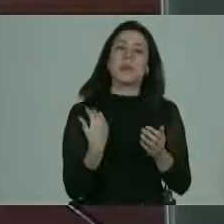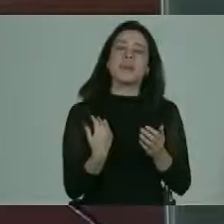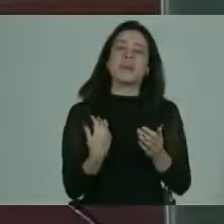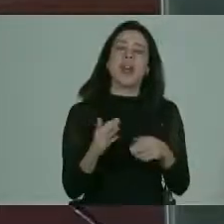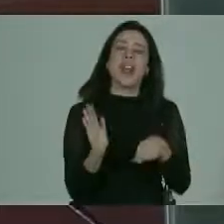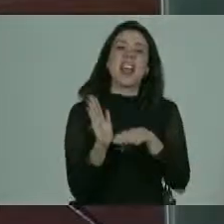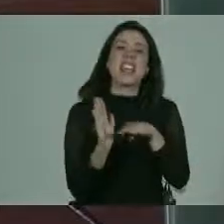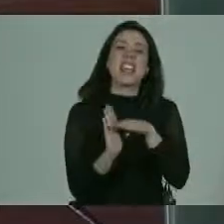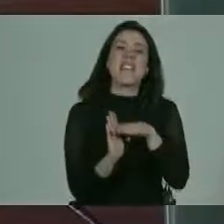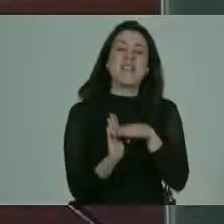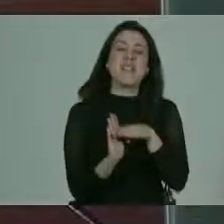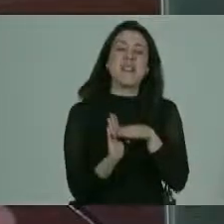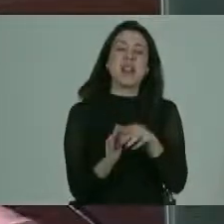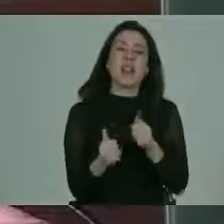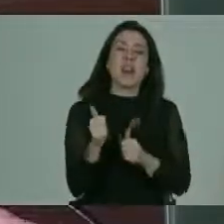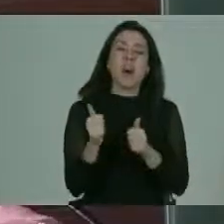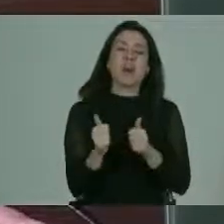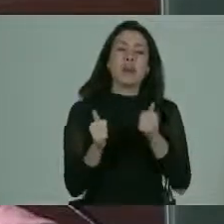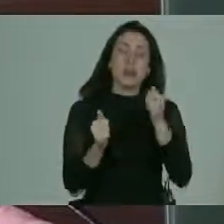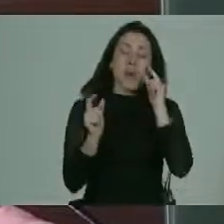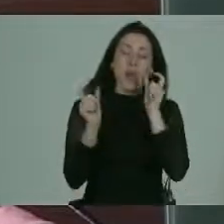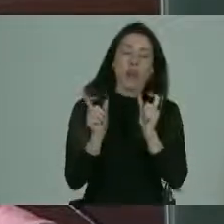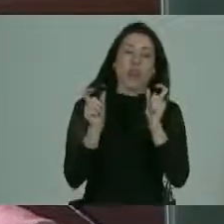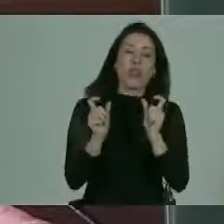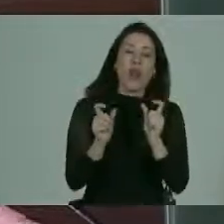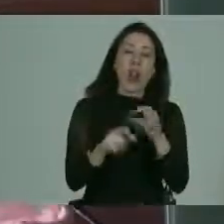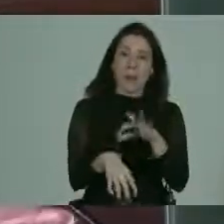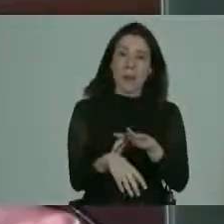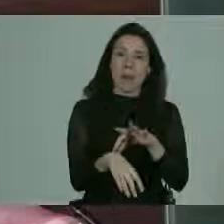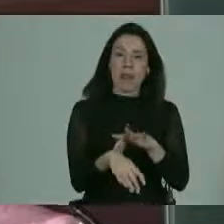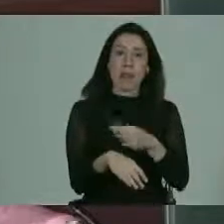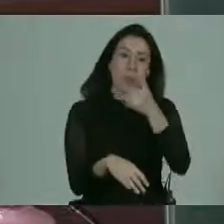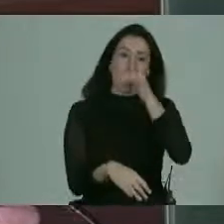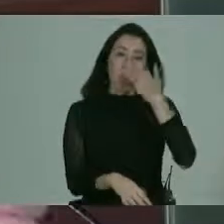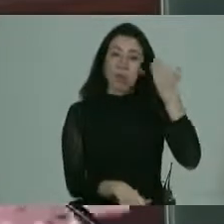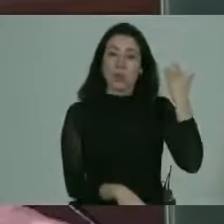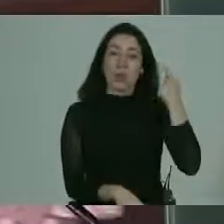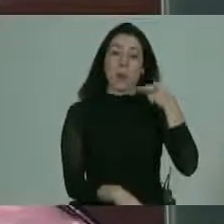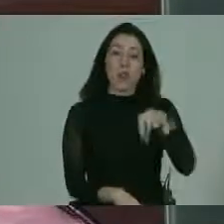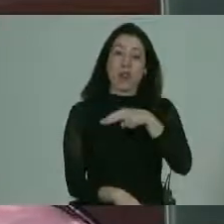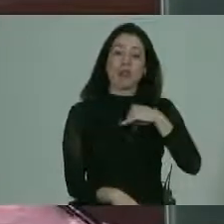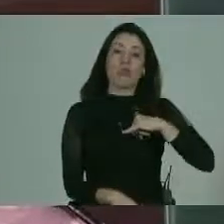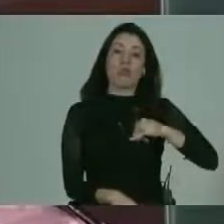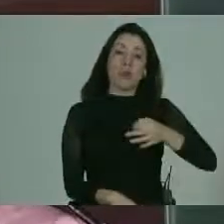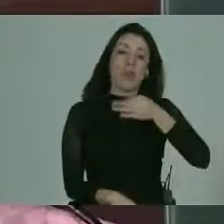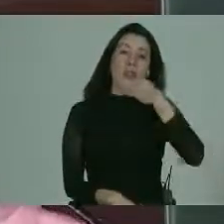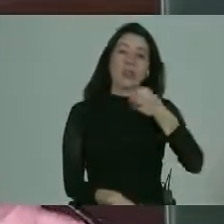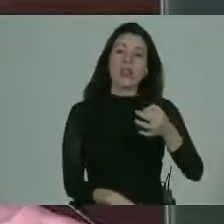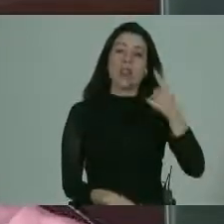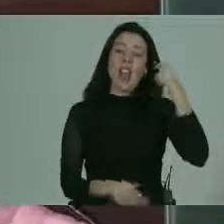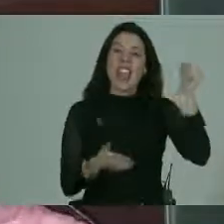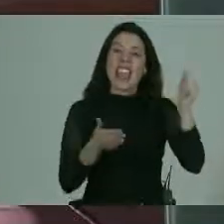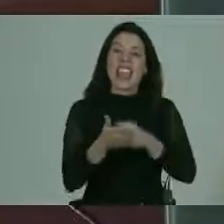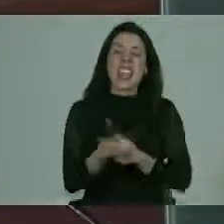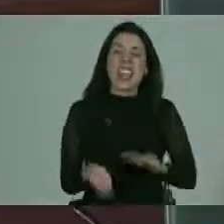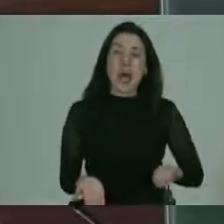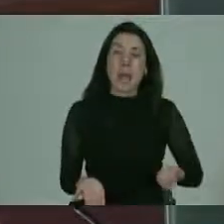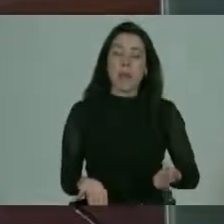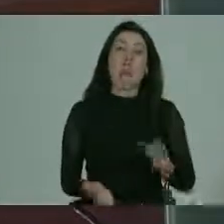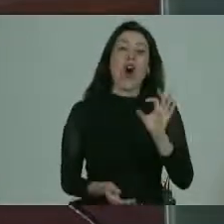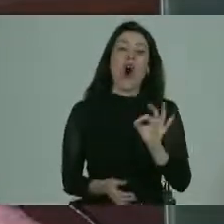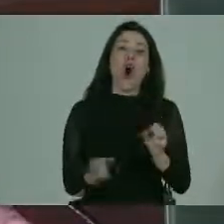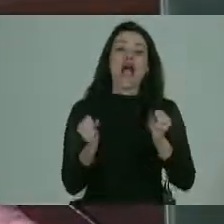tiempo los niveles de competencia son medibles médicamente hace mucho tiempo pero nosotros seguimos hablando de incapacidad o de